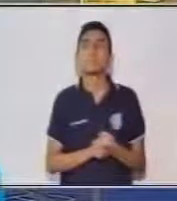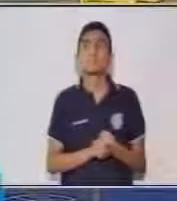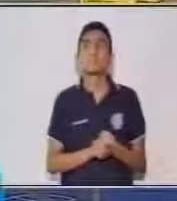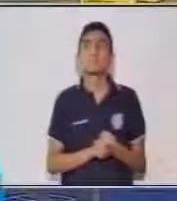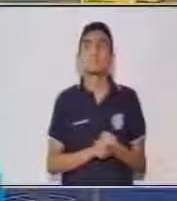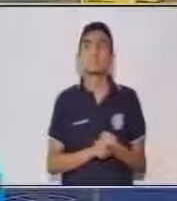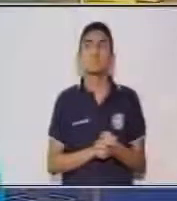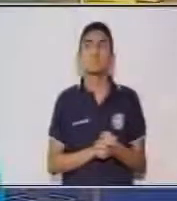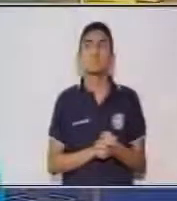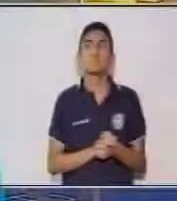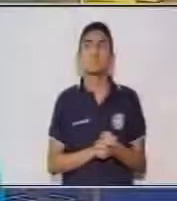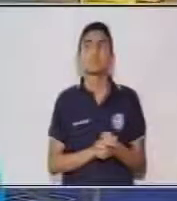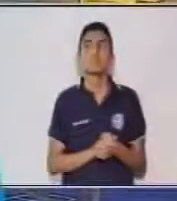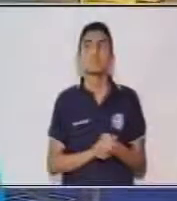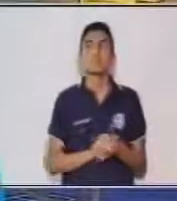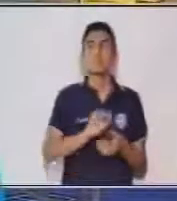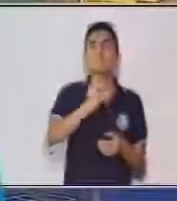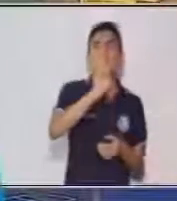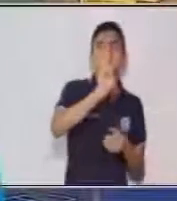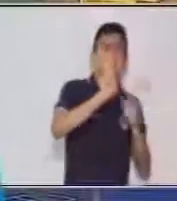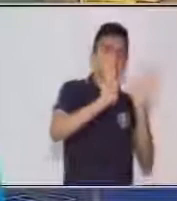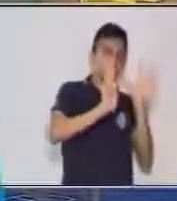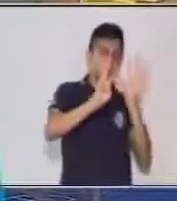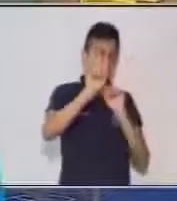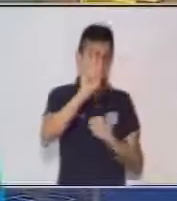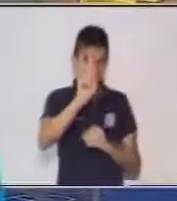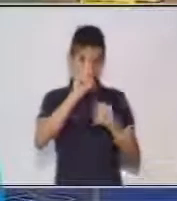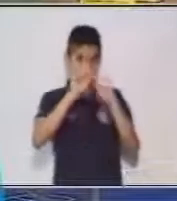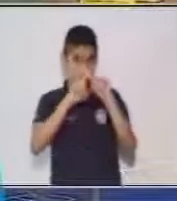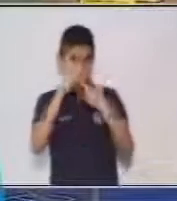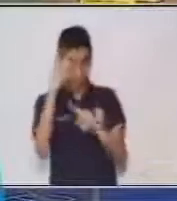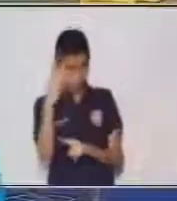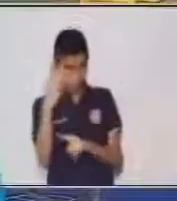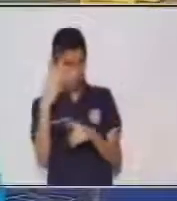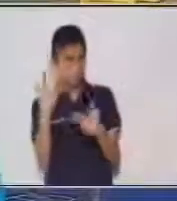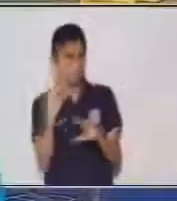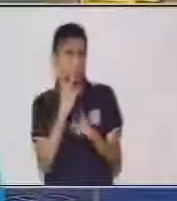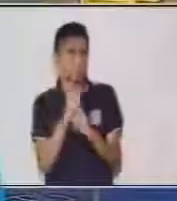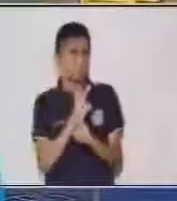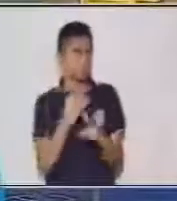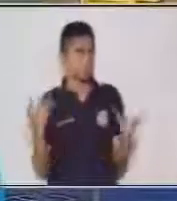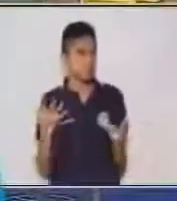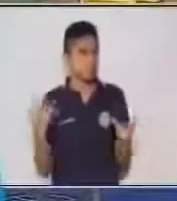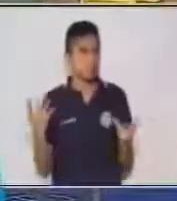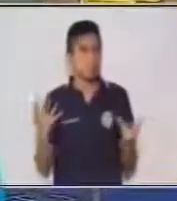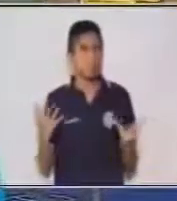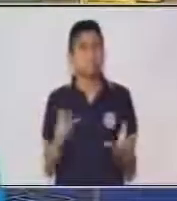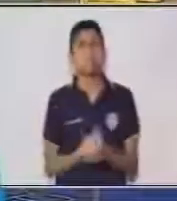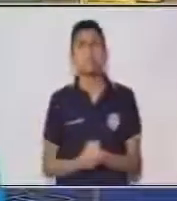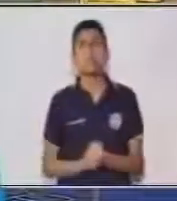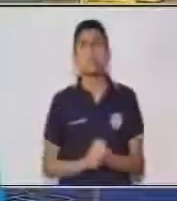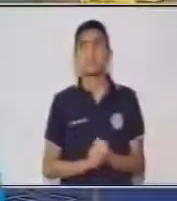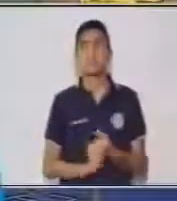por tres. Y este resultado nos va a dar